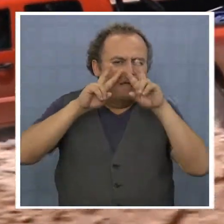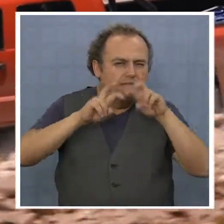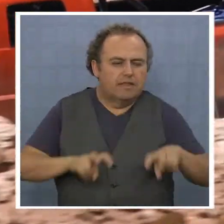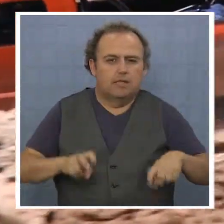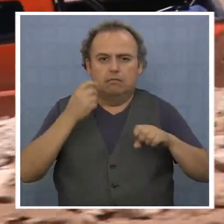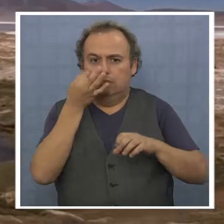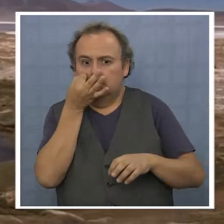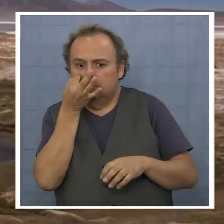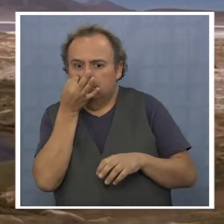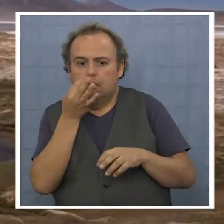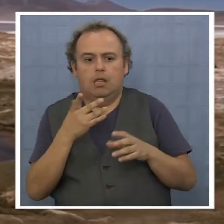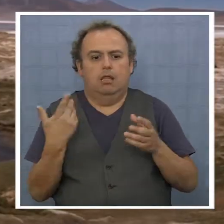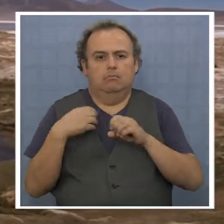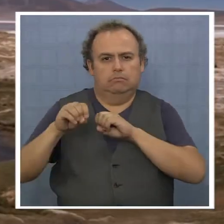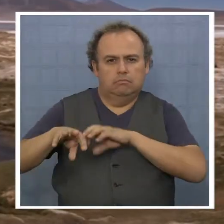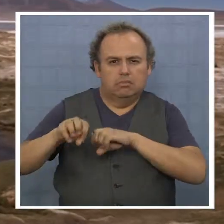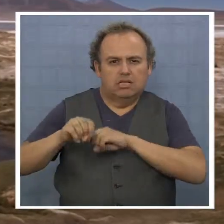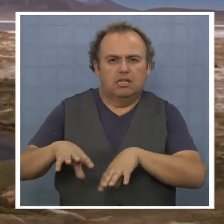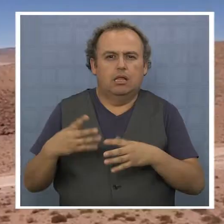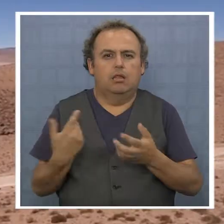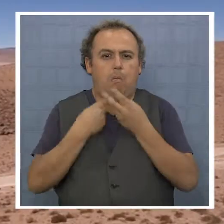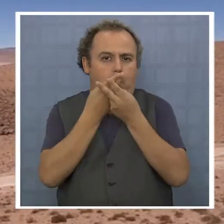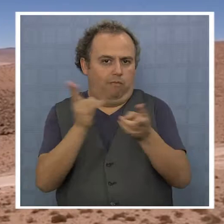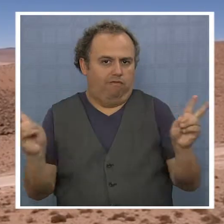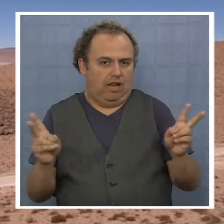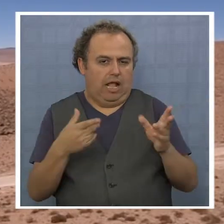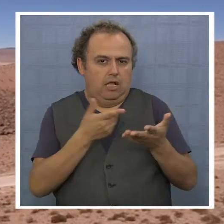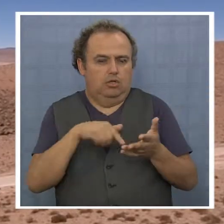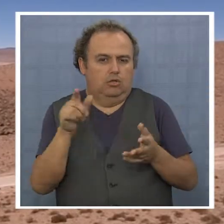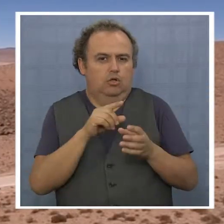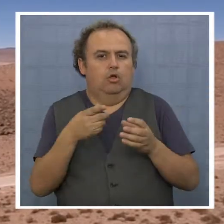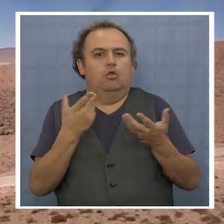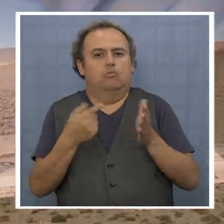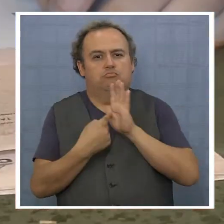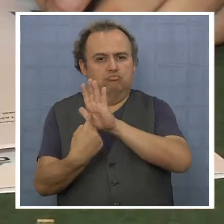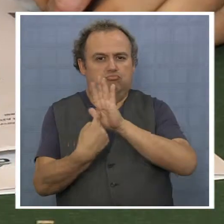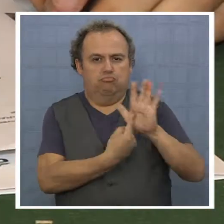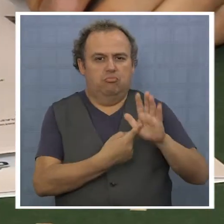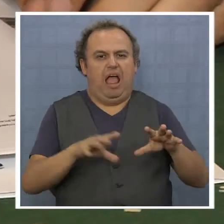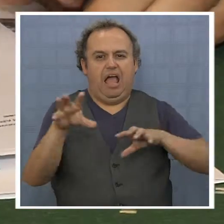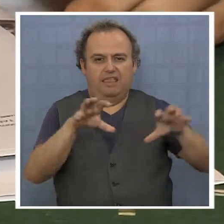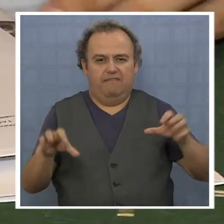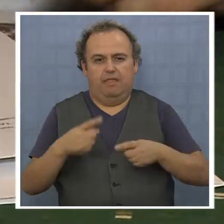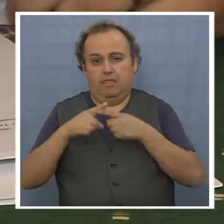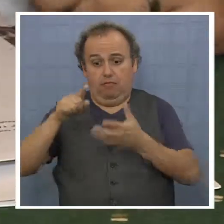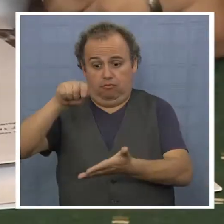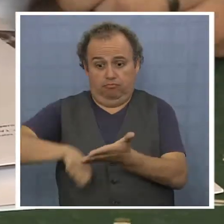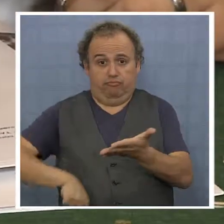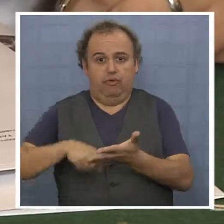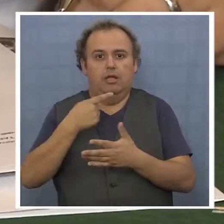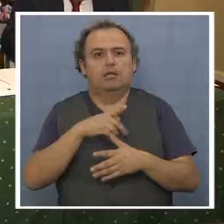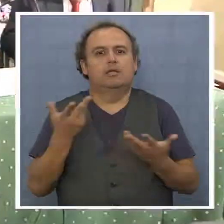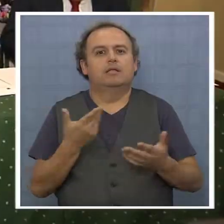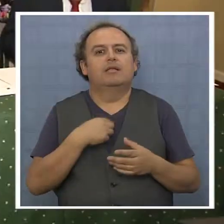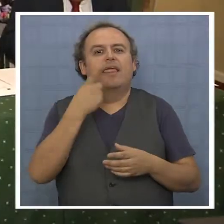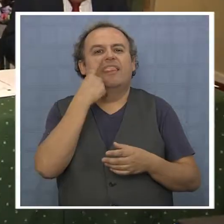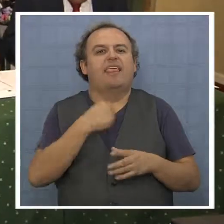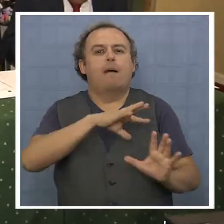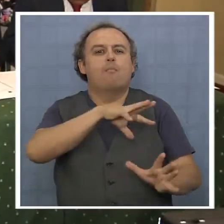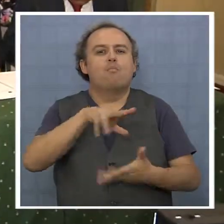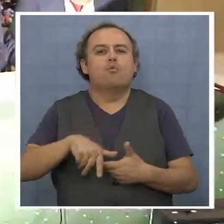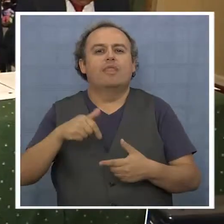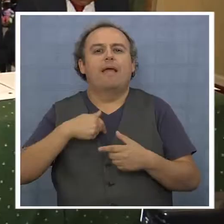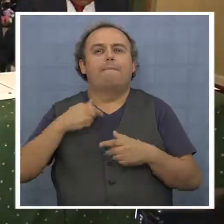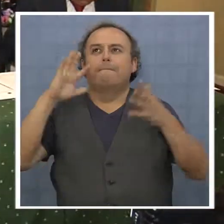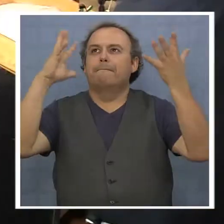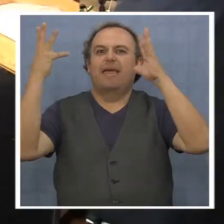monitoreos, capacitaciones, publicaciones, entre otras actividades. La firma se hizo en el marco del Día Mundial del